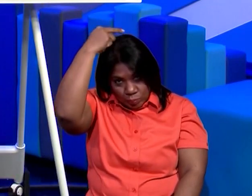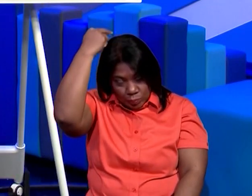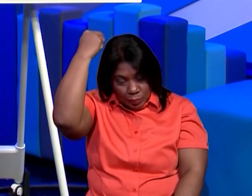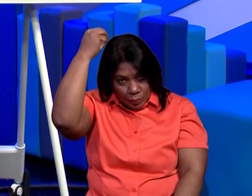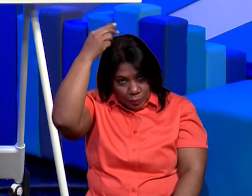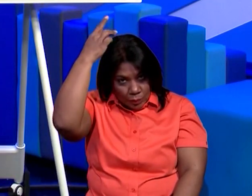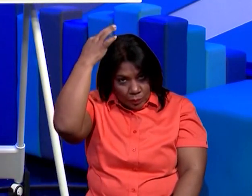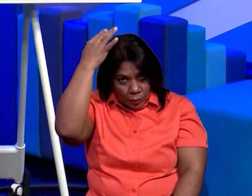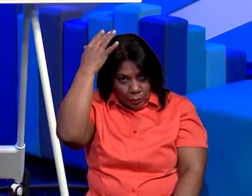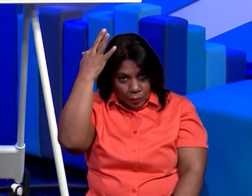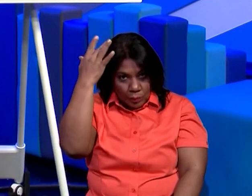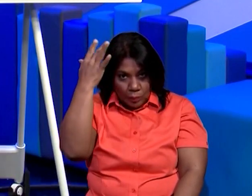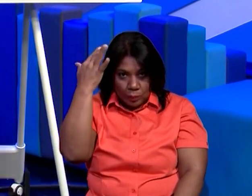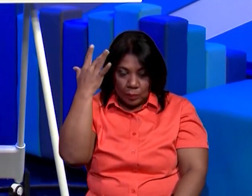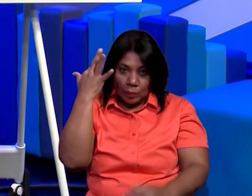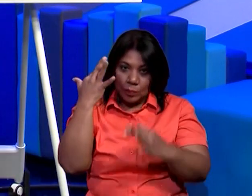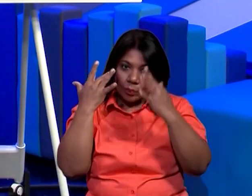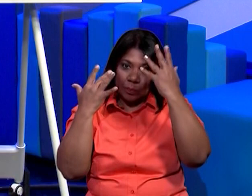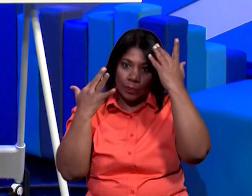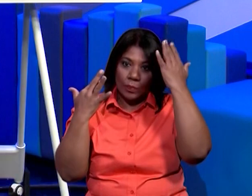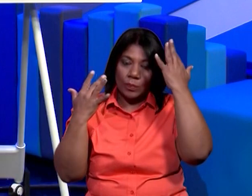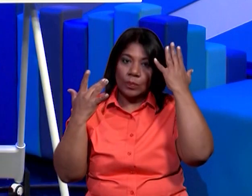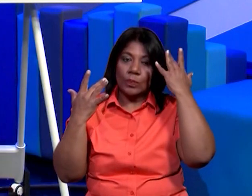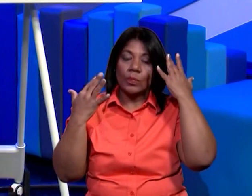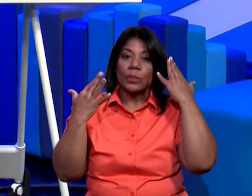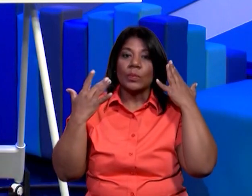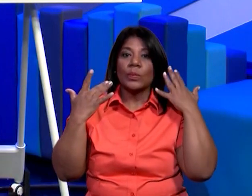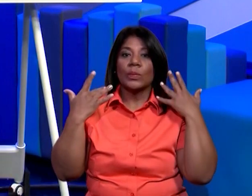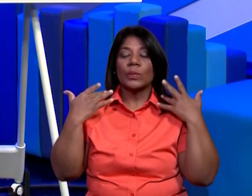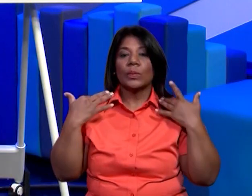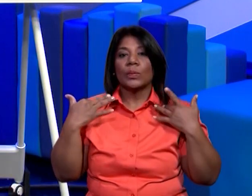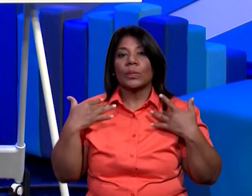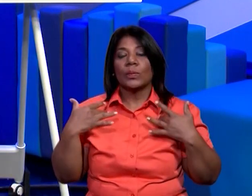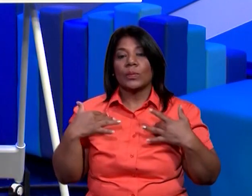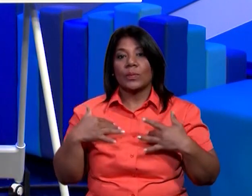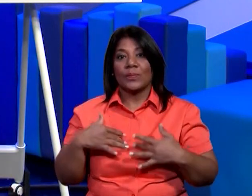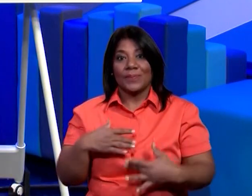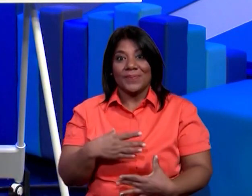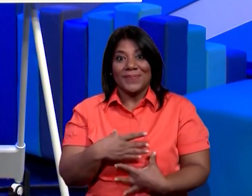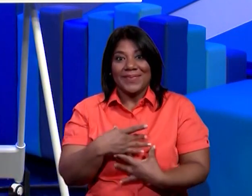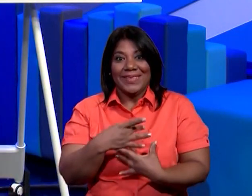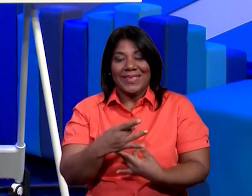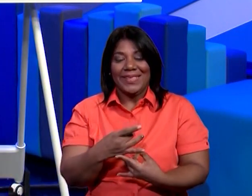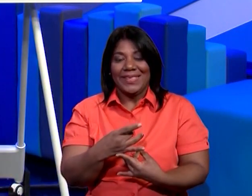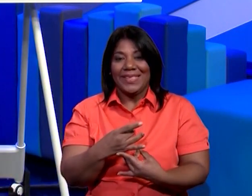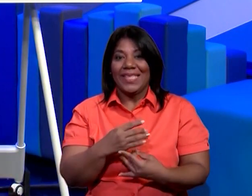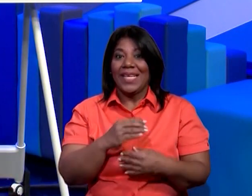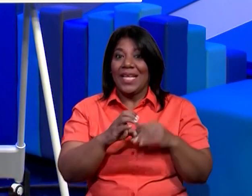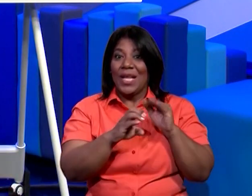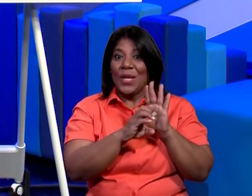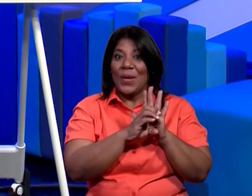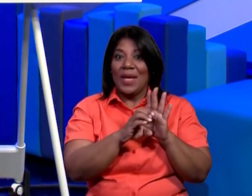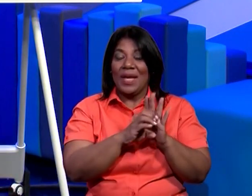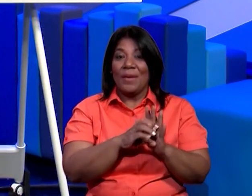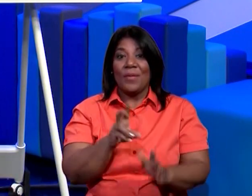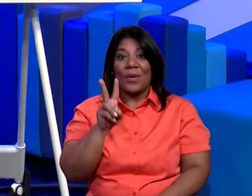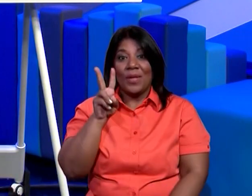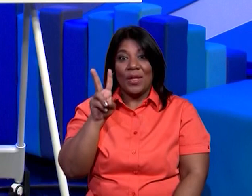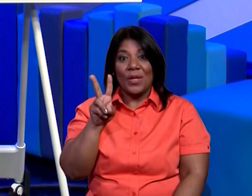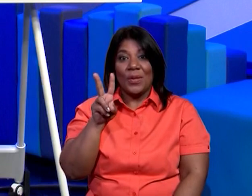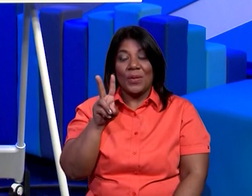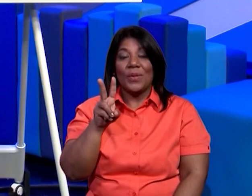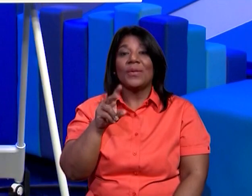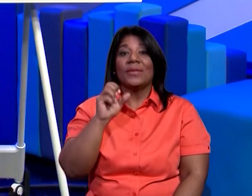transmitir los impulsos nerviosos por todo el cuerpo muy interesante entonces los ejemplos que iván nos propuso